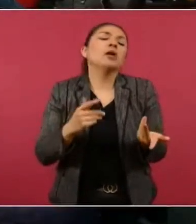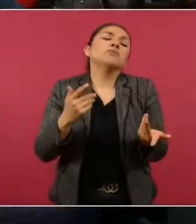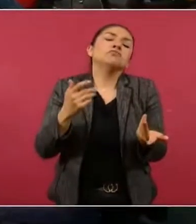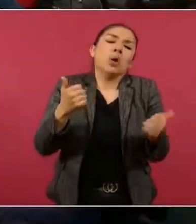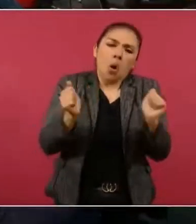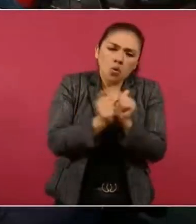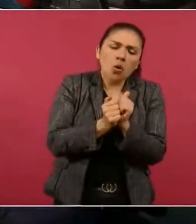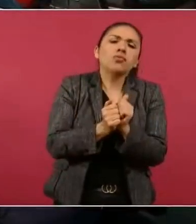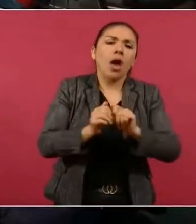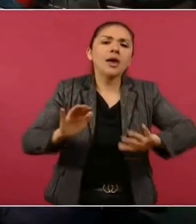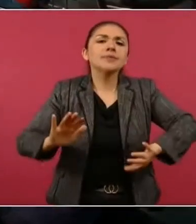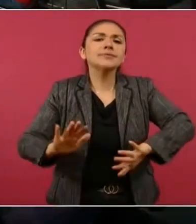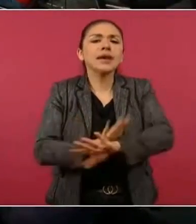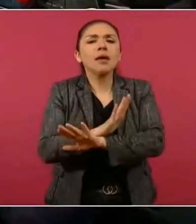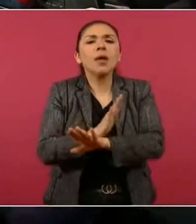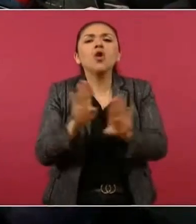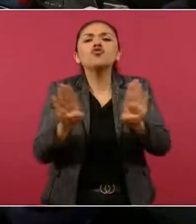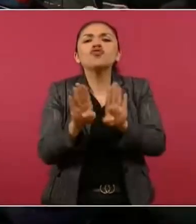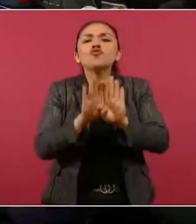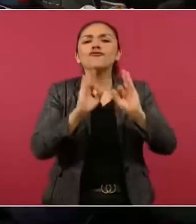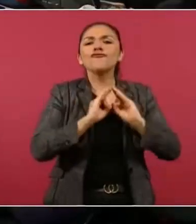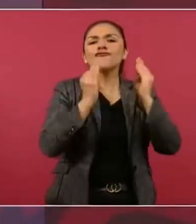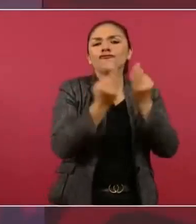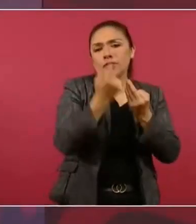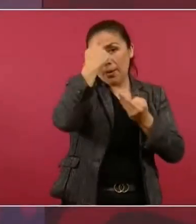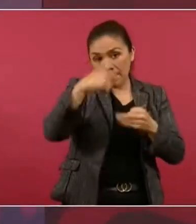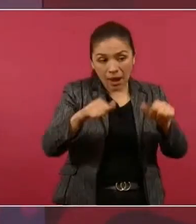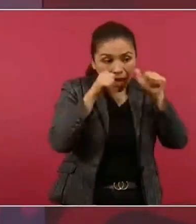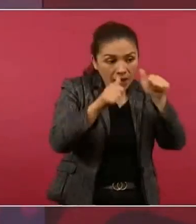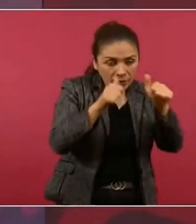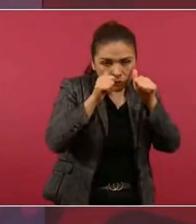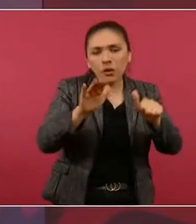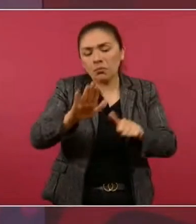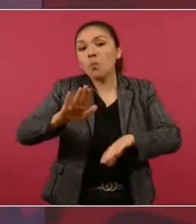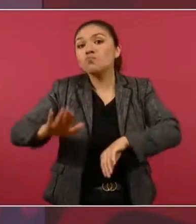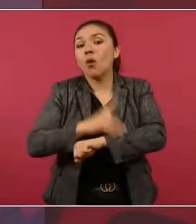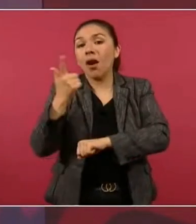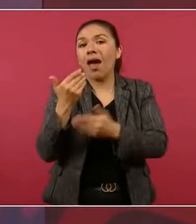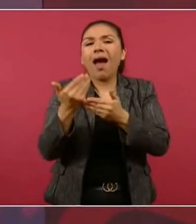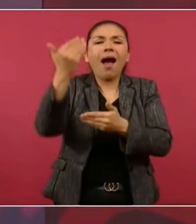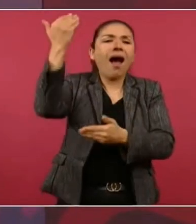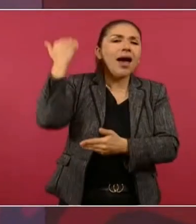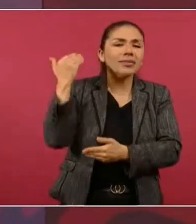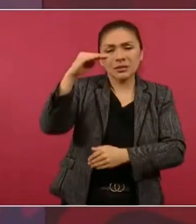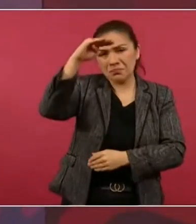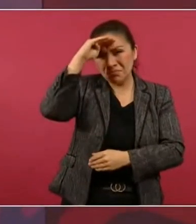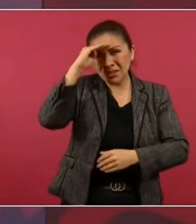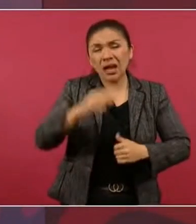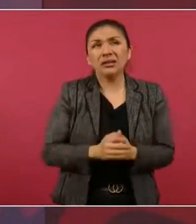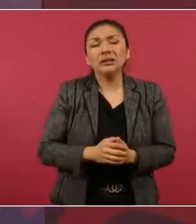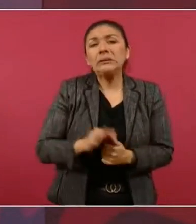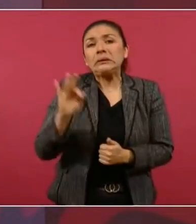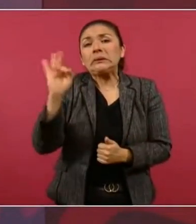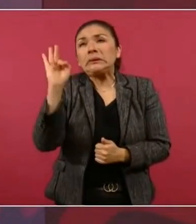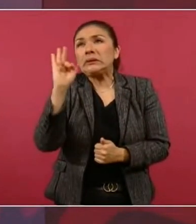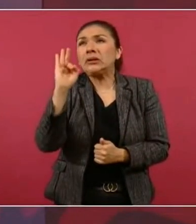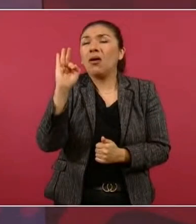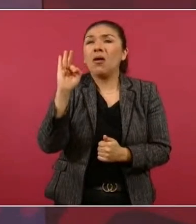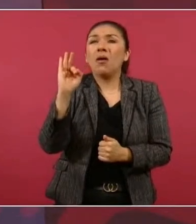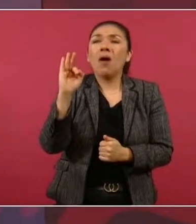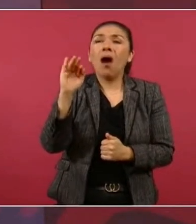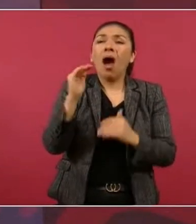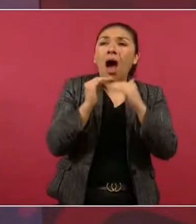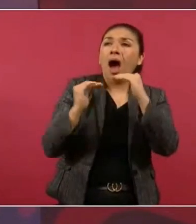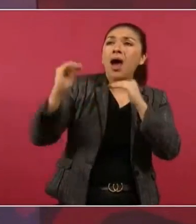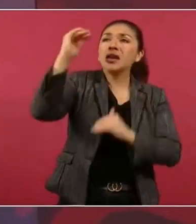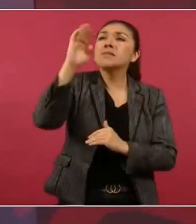fue el método de atención, porque antes, con el cuento de que si llovía fuerte arriba, goteaba